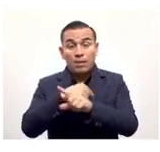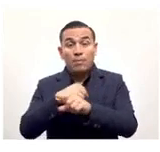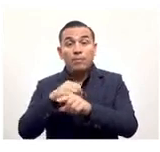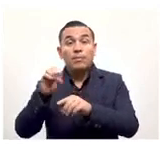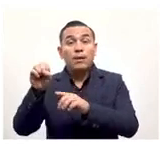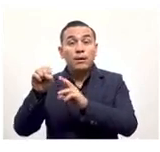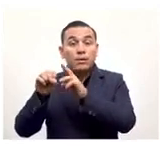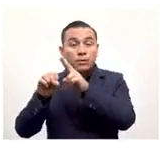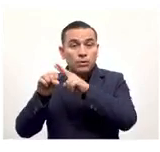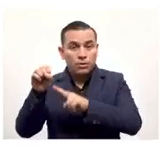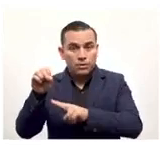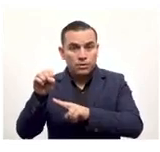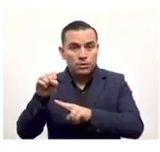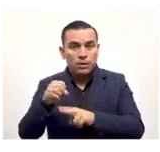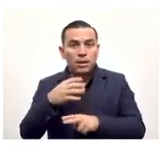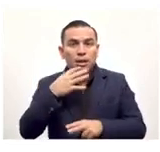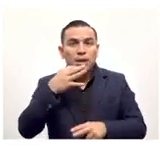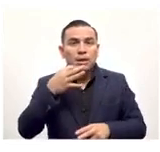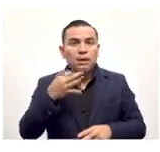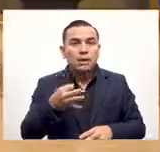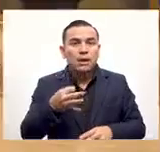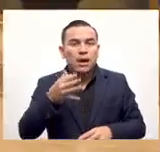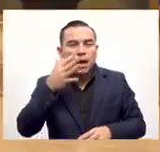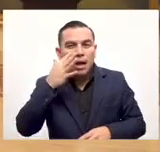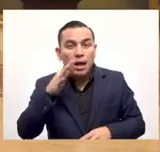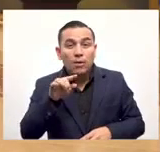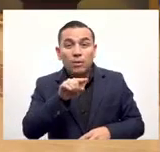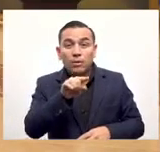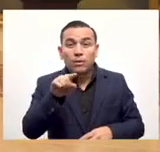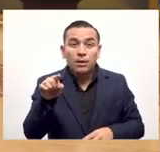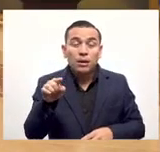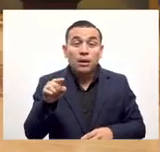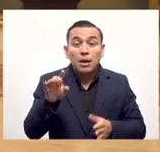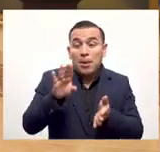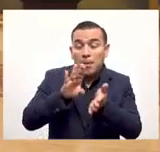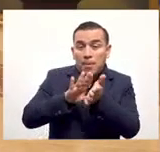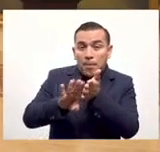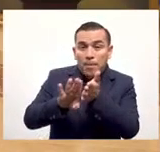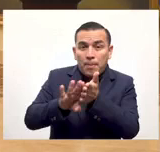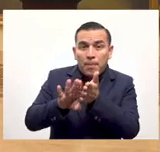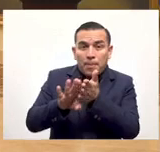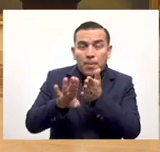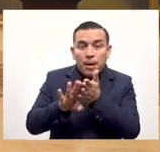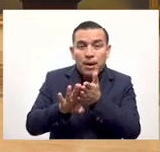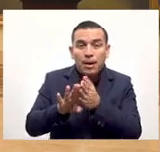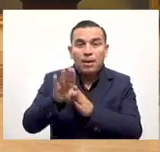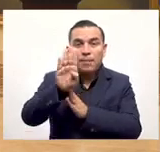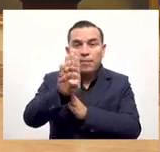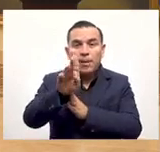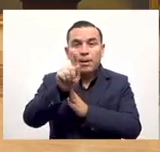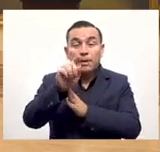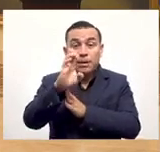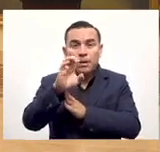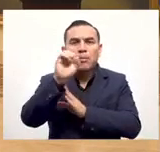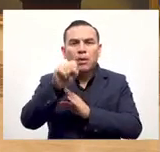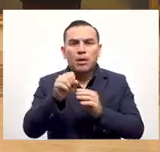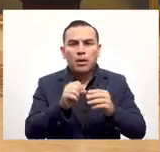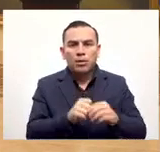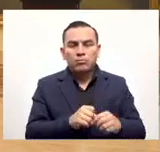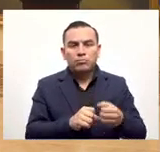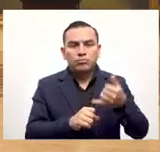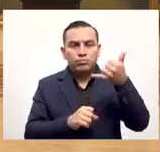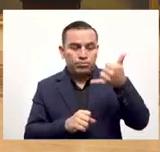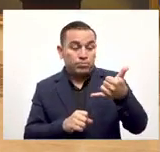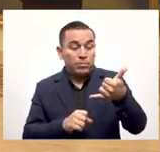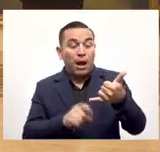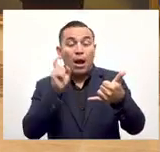decir, voy a hacer una pausa aquí. Si usted, alguien le paga con Bitcoins, usted puede apretar un botón,